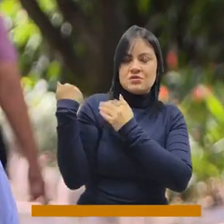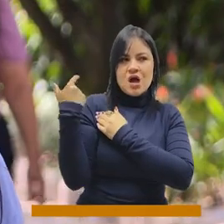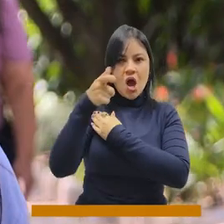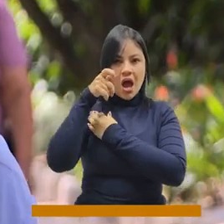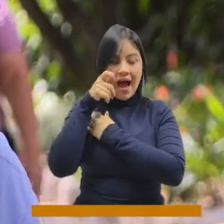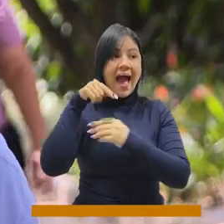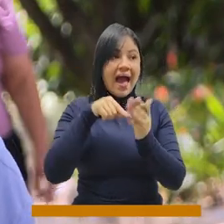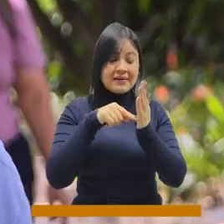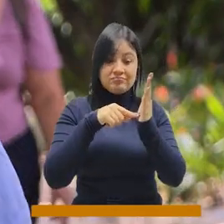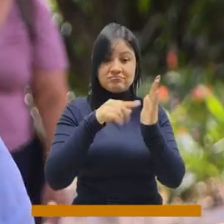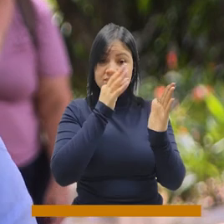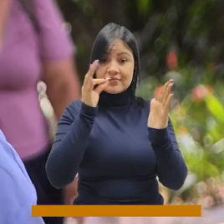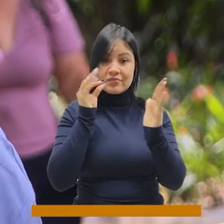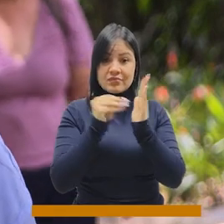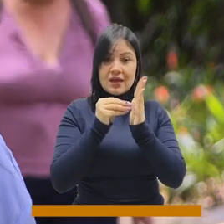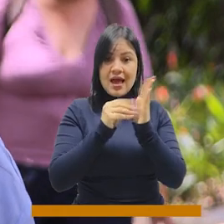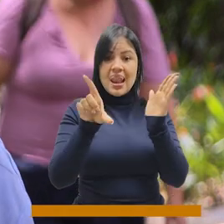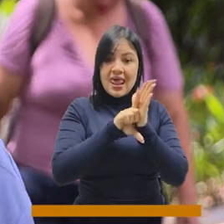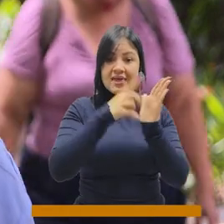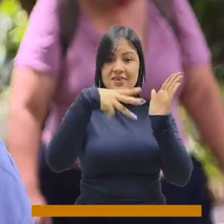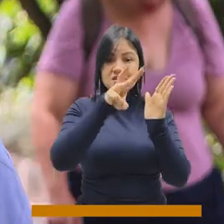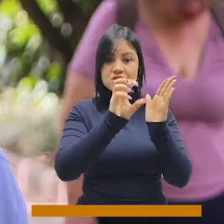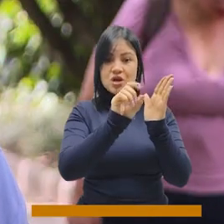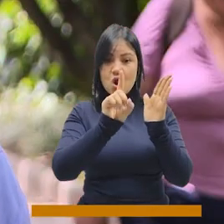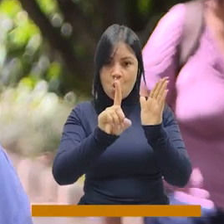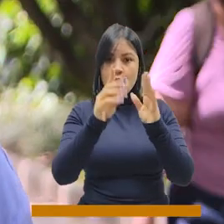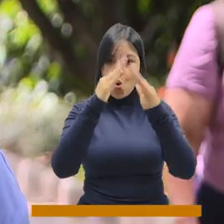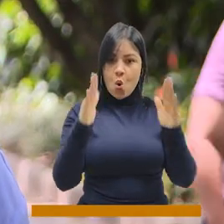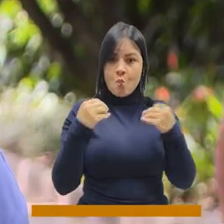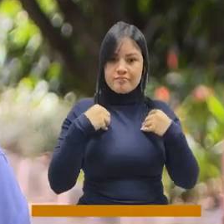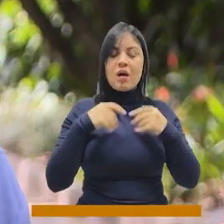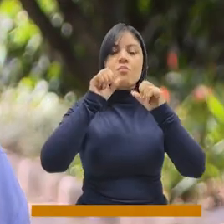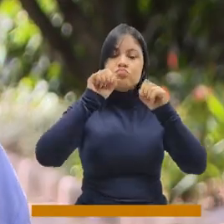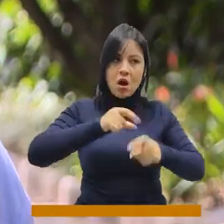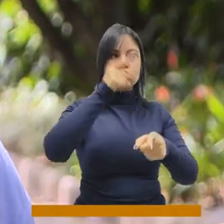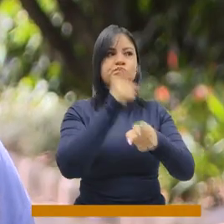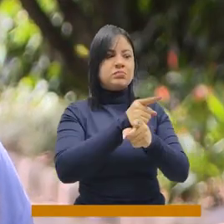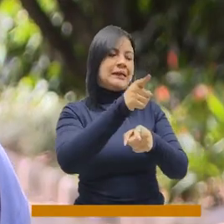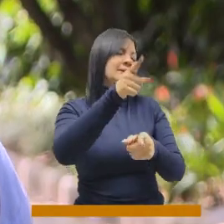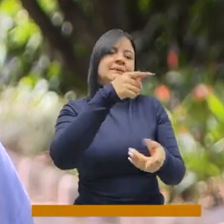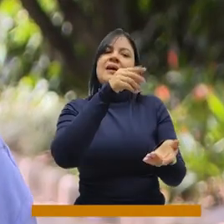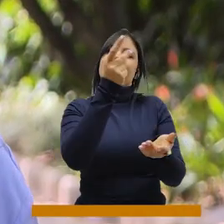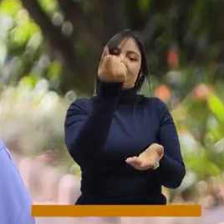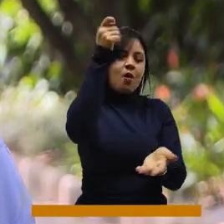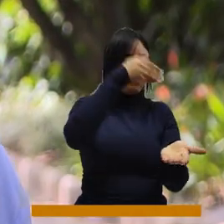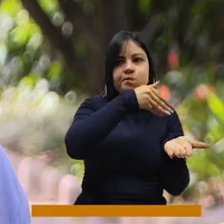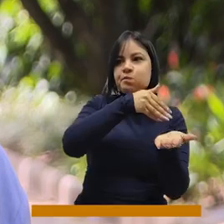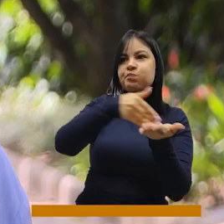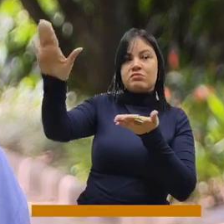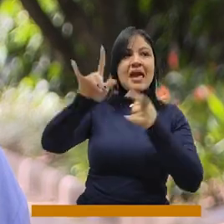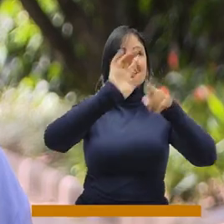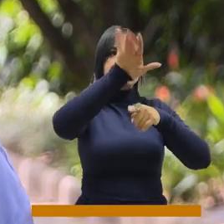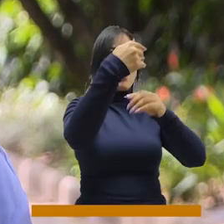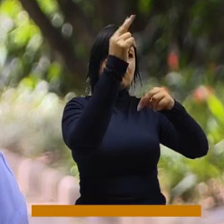el Código de Convivencia, la Ley 1801, se pueda aplicar también el desalojo y el derribo de